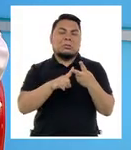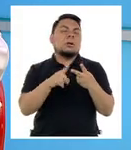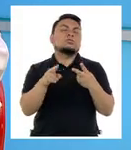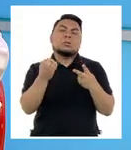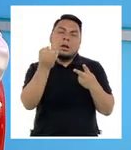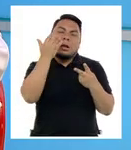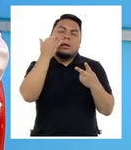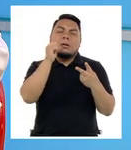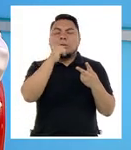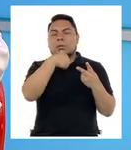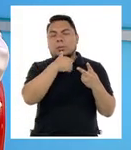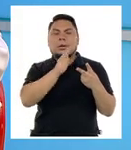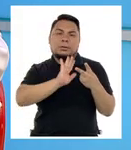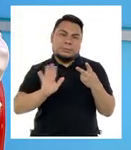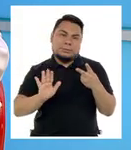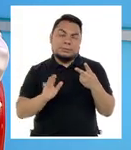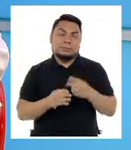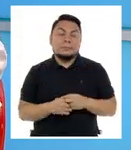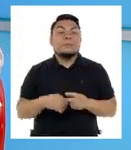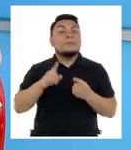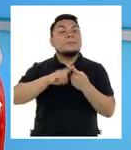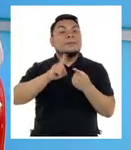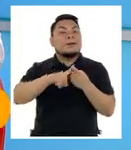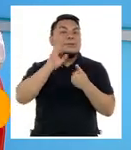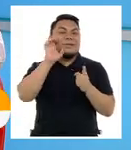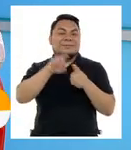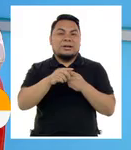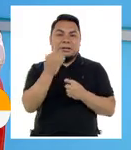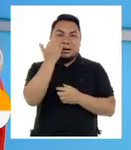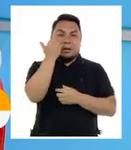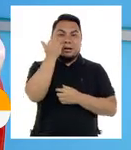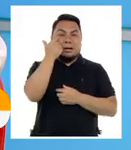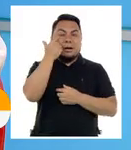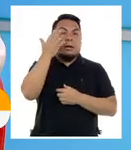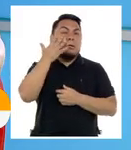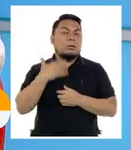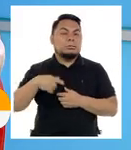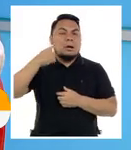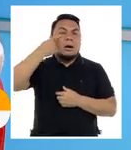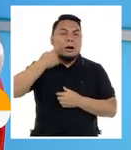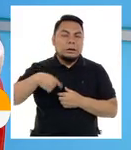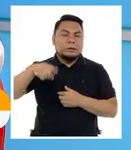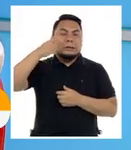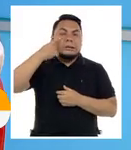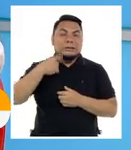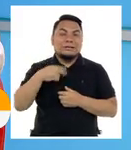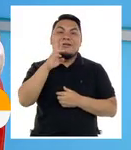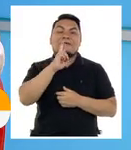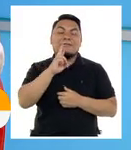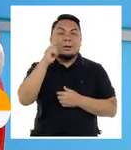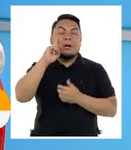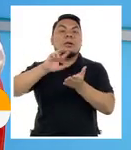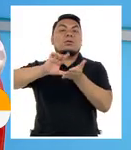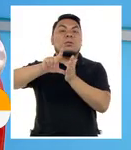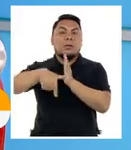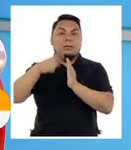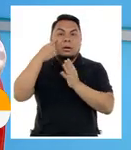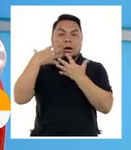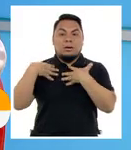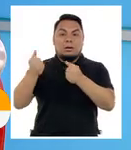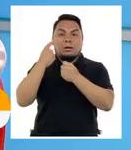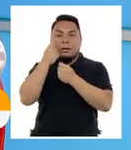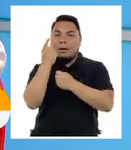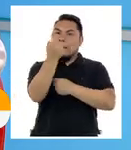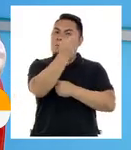infecciosas te dan un ojo y a los dos o tres días te contagió al otro ojo. Hay mucho lagrimeo, mucha secreción y amaneces con los